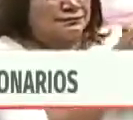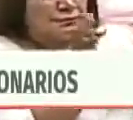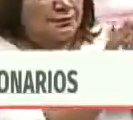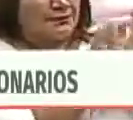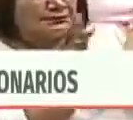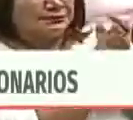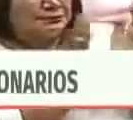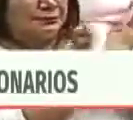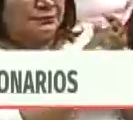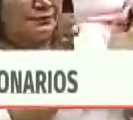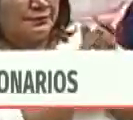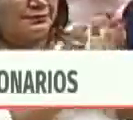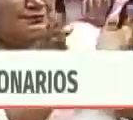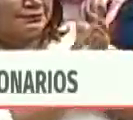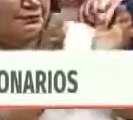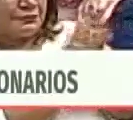Chávez.